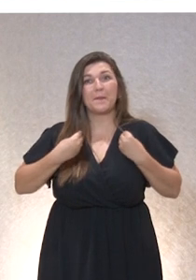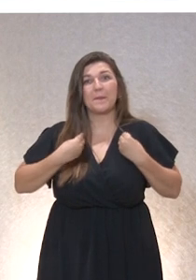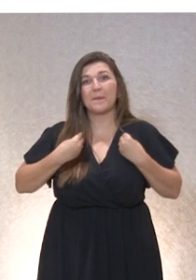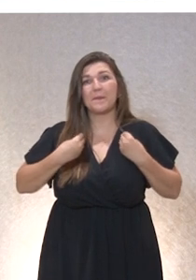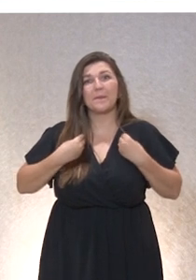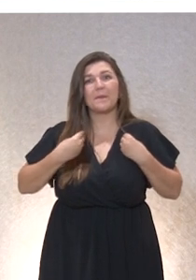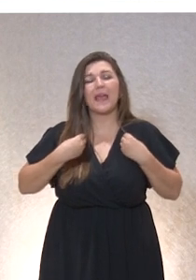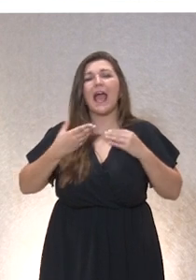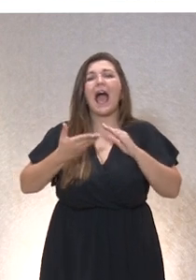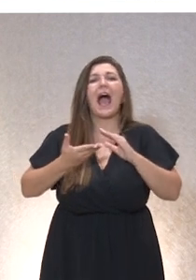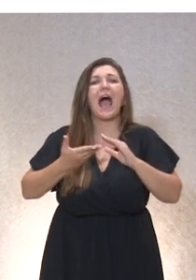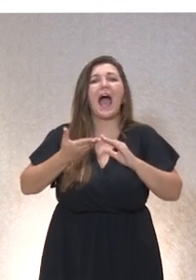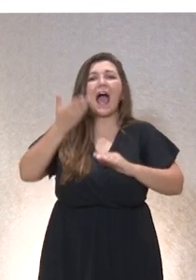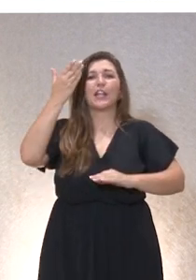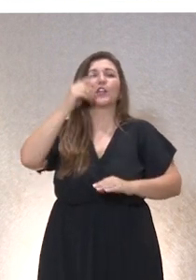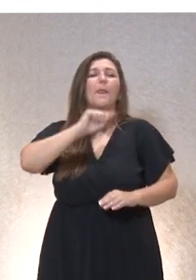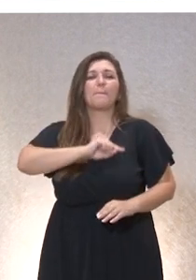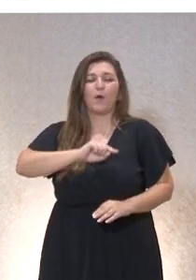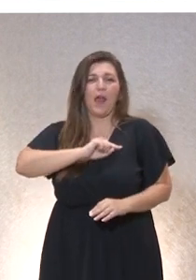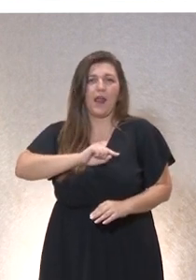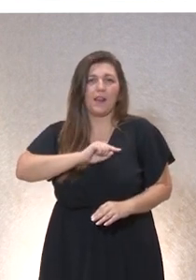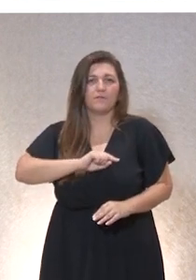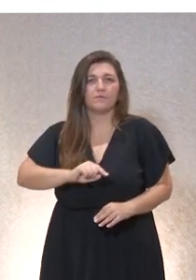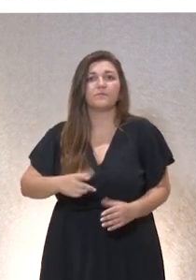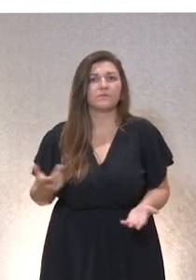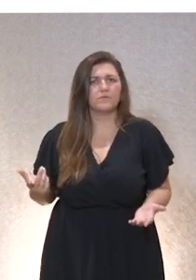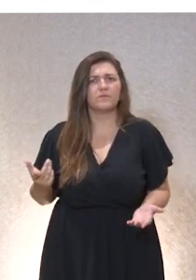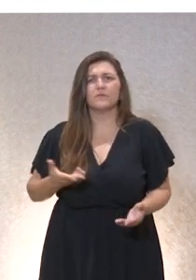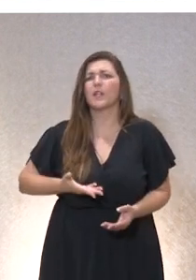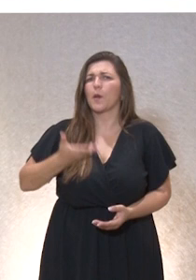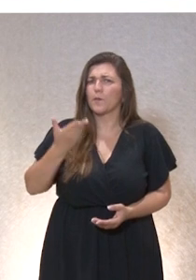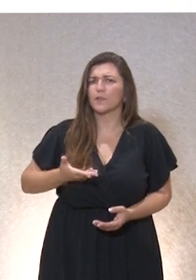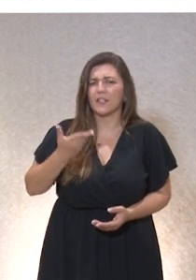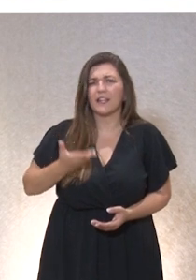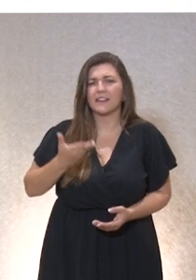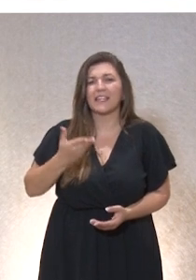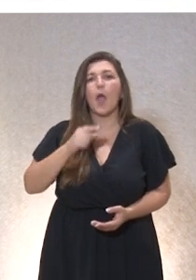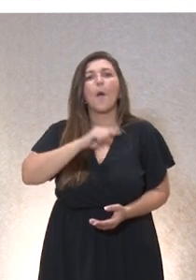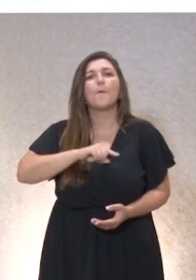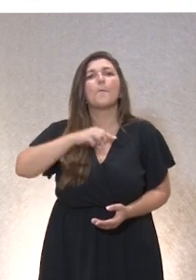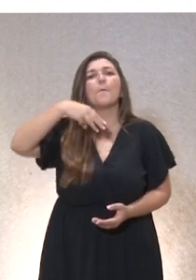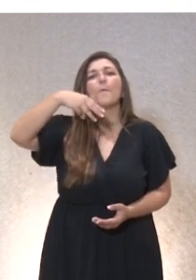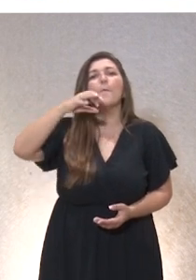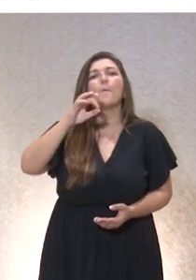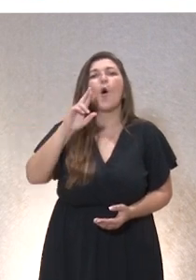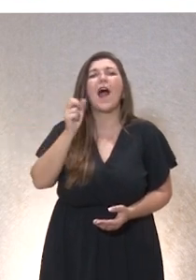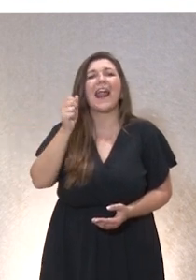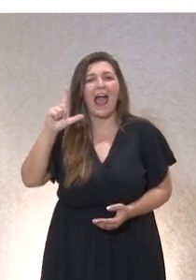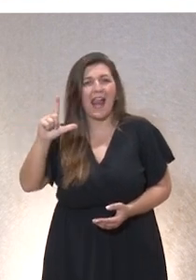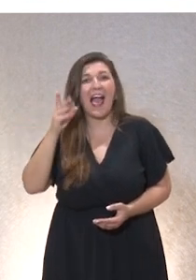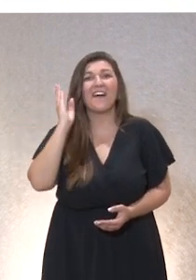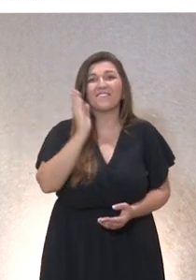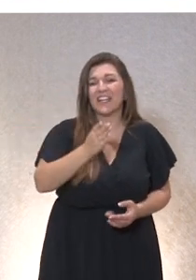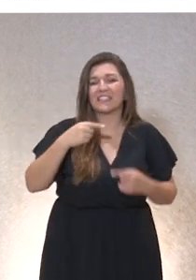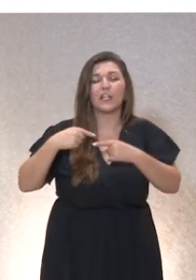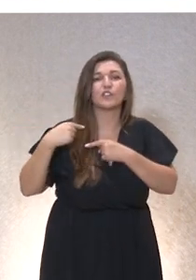de moral. Esta distinción es importante. La moral afecta a la vida